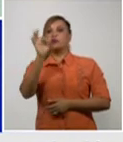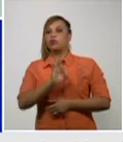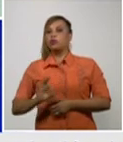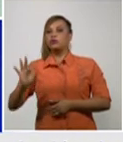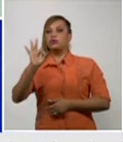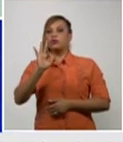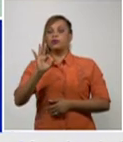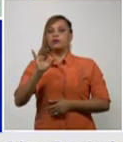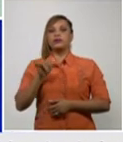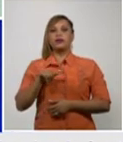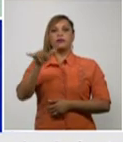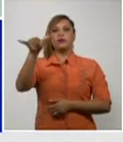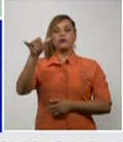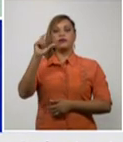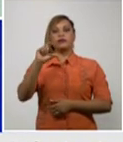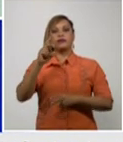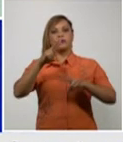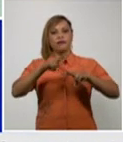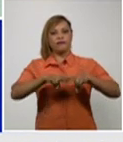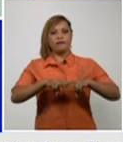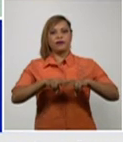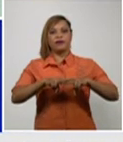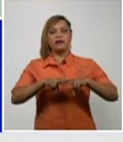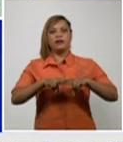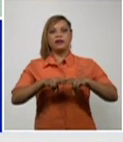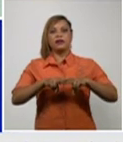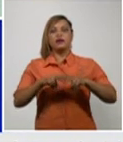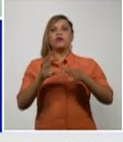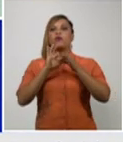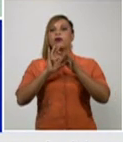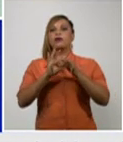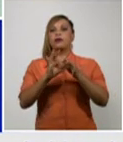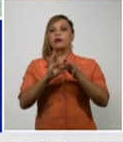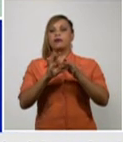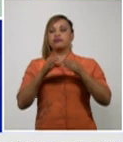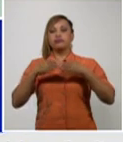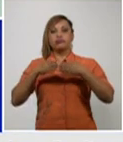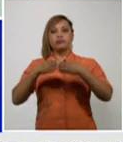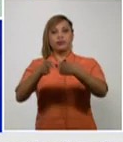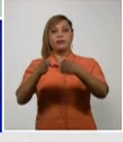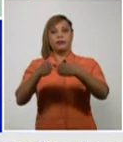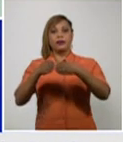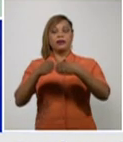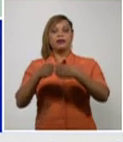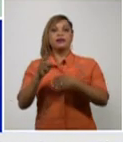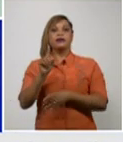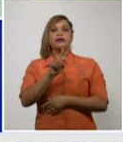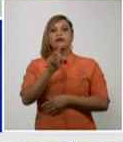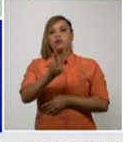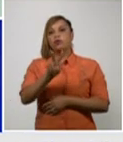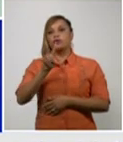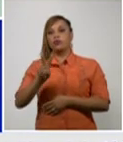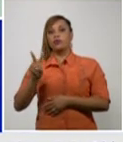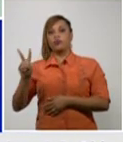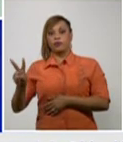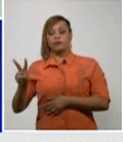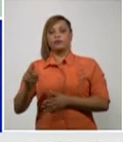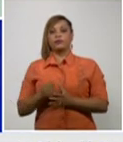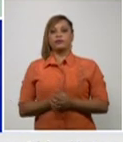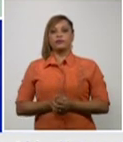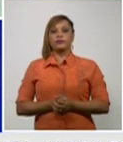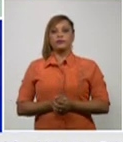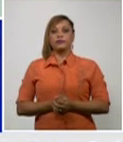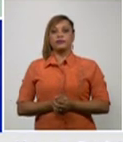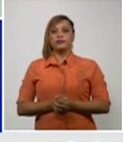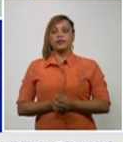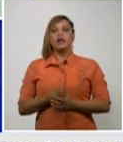Bolleros y Centro Habana y Guanabacoa y San Miguel del Padrón 2 de cada uno del